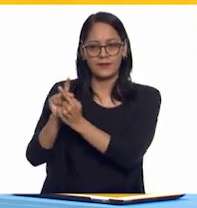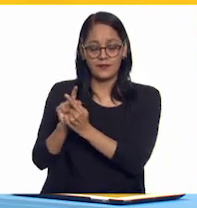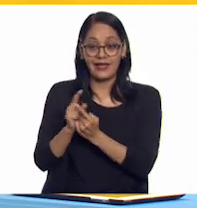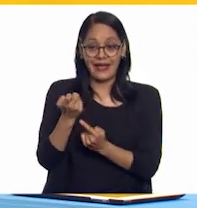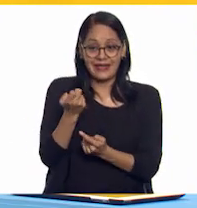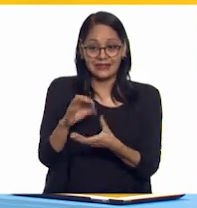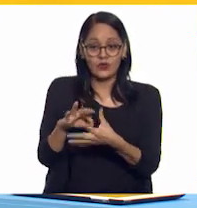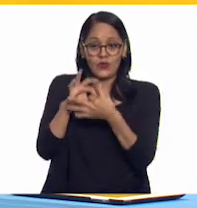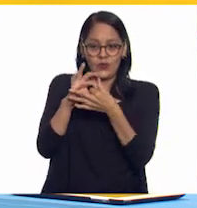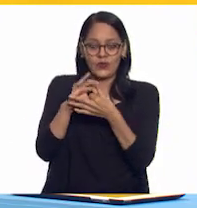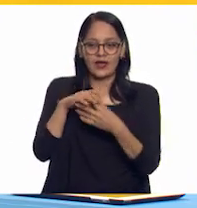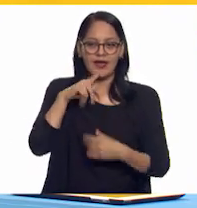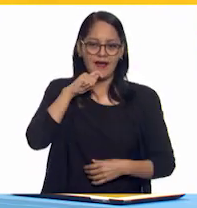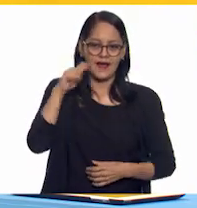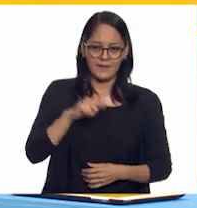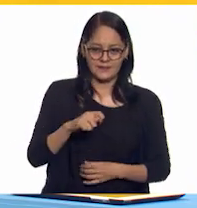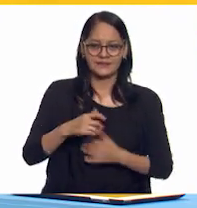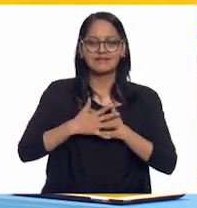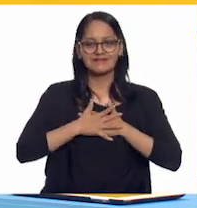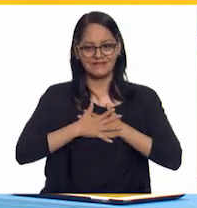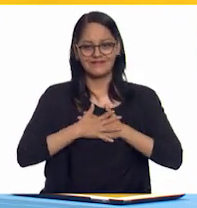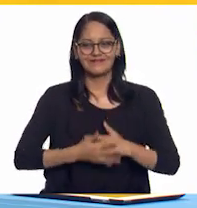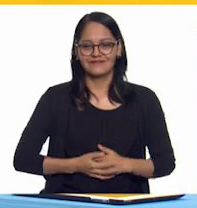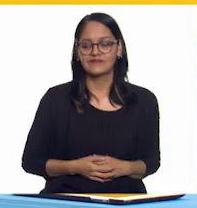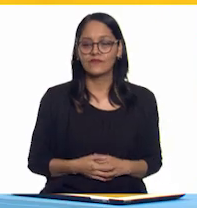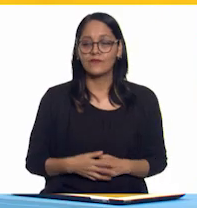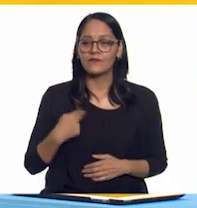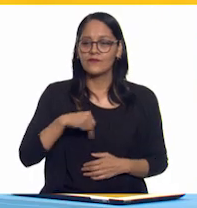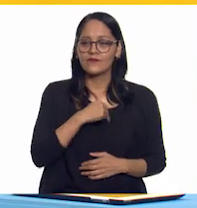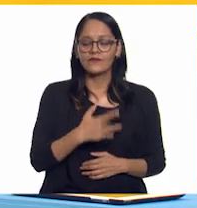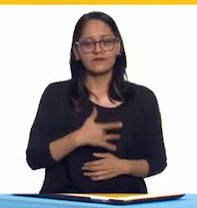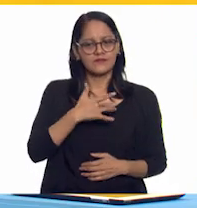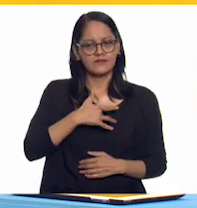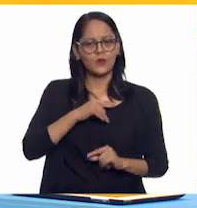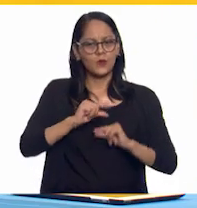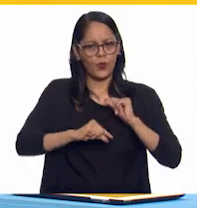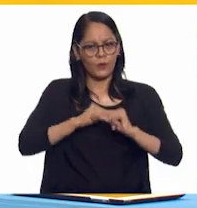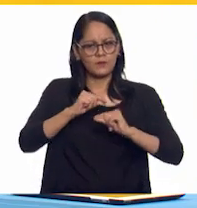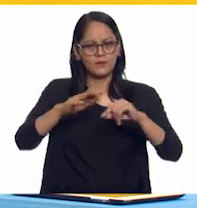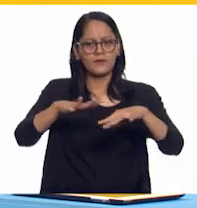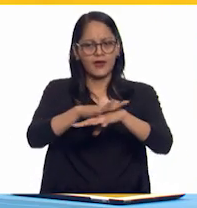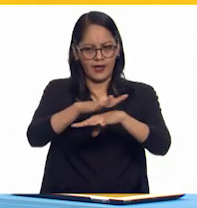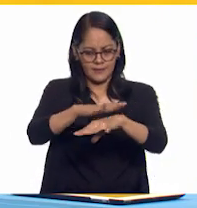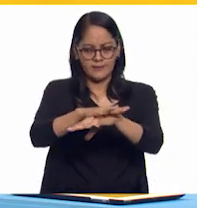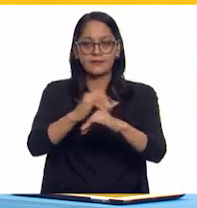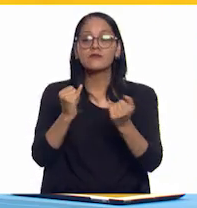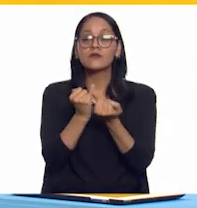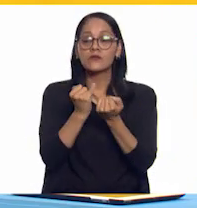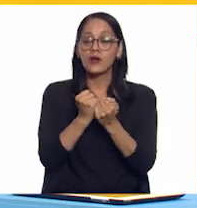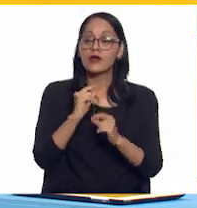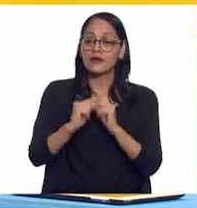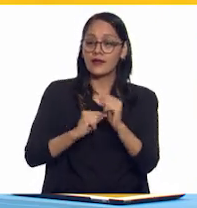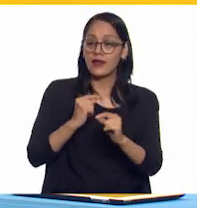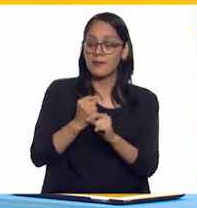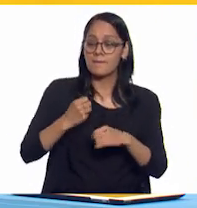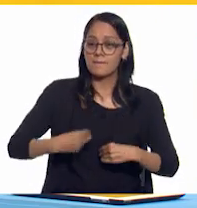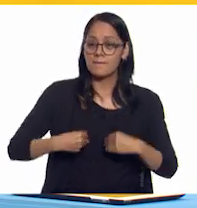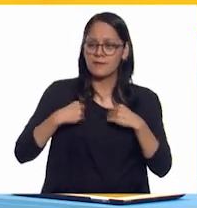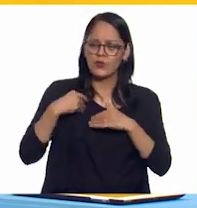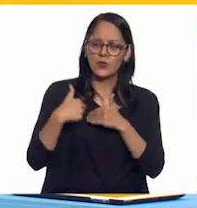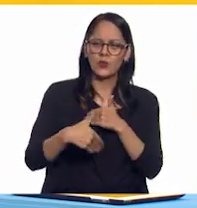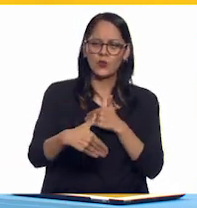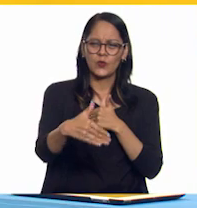lazos como la amistad o el amor. Nuestros sentimientos cambian y se reconstruyen a lo largo de nuestras vidas.